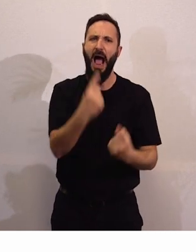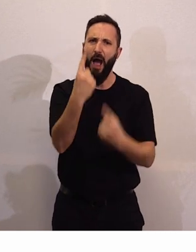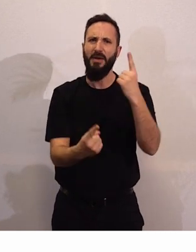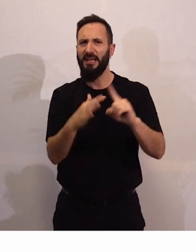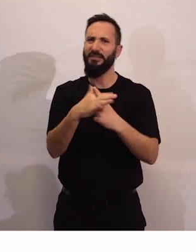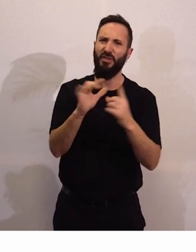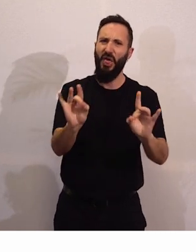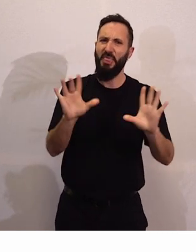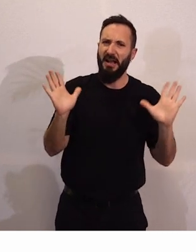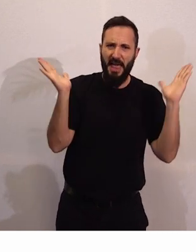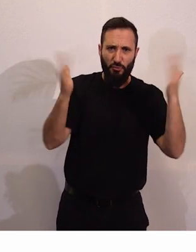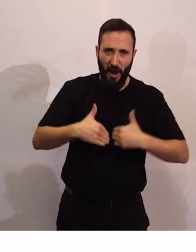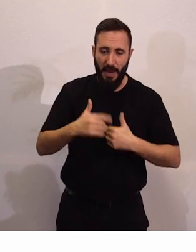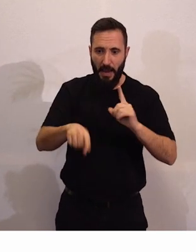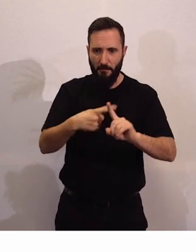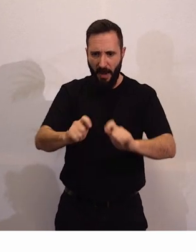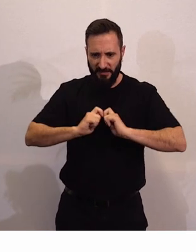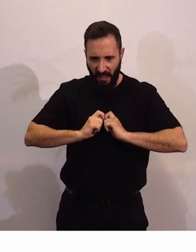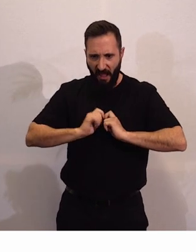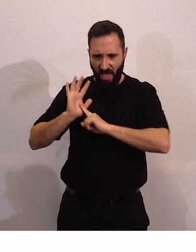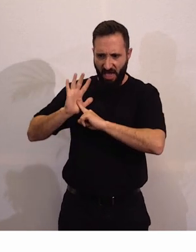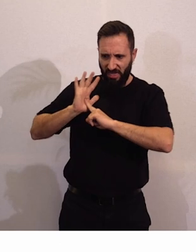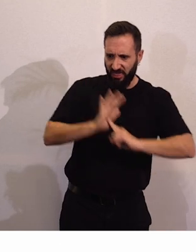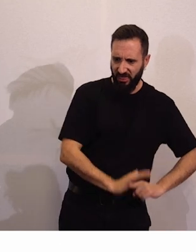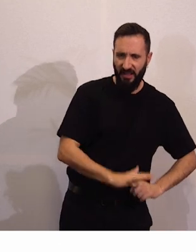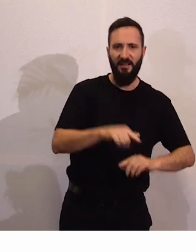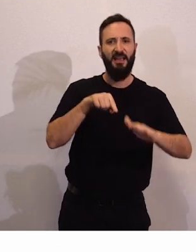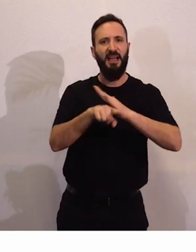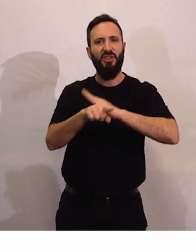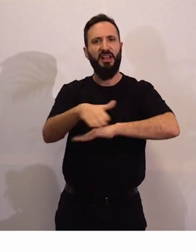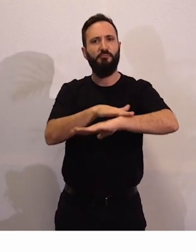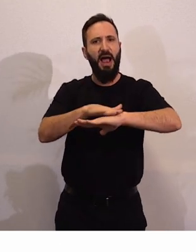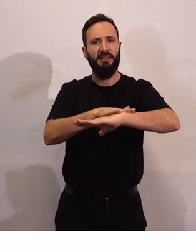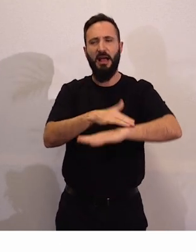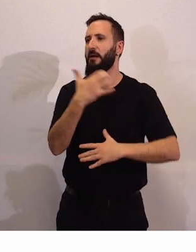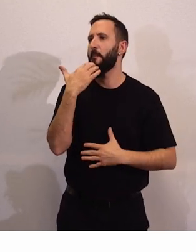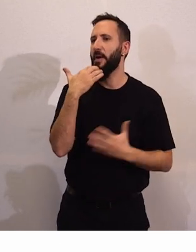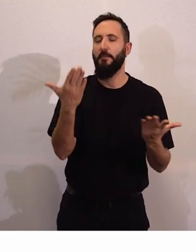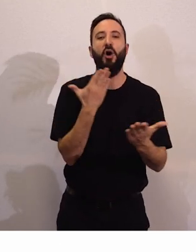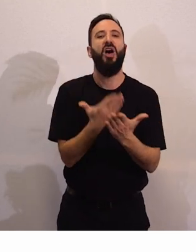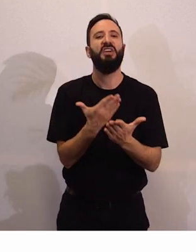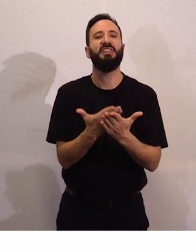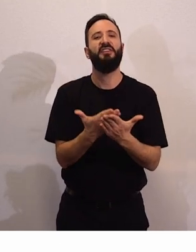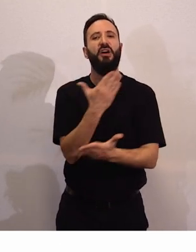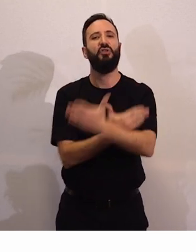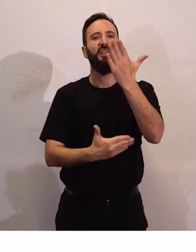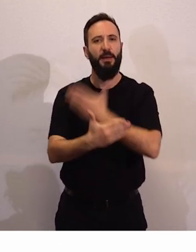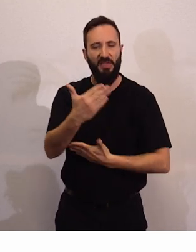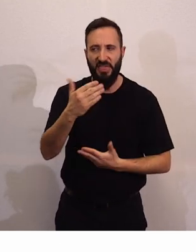y que nos aparta y de gestiones básicas pues por ejemplo como tener el certificado de discapacidad